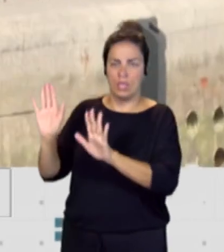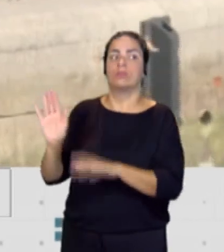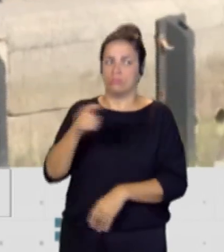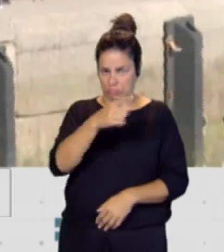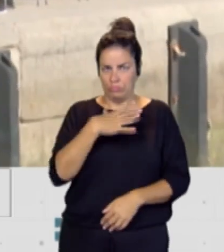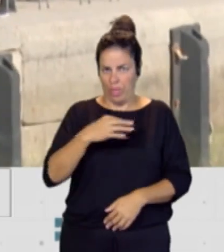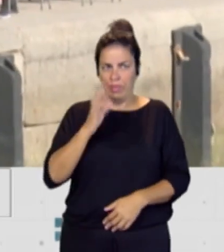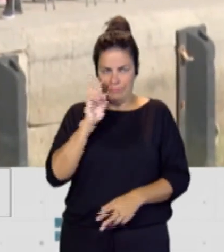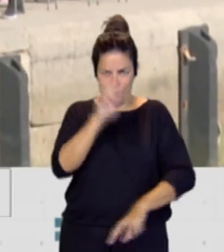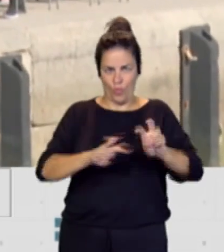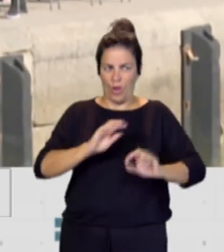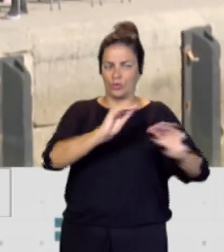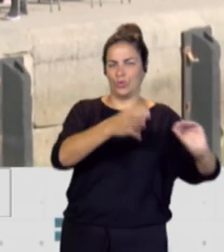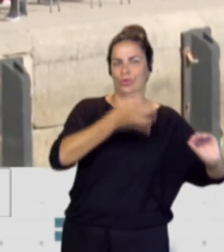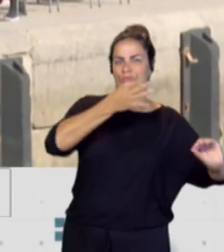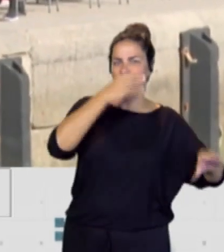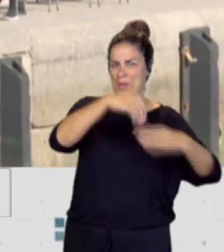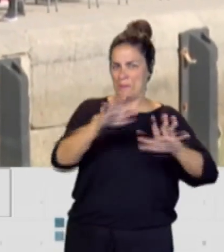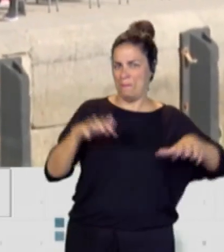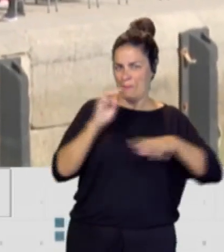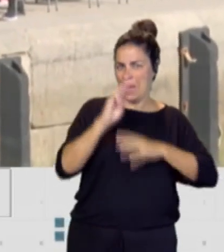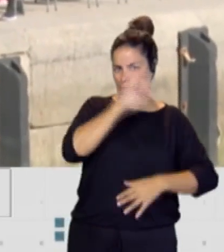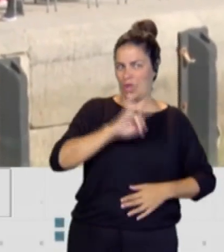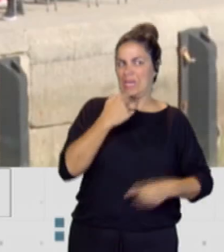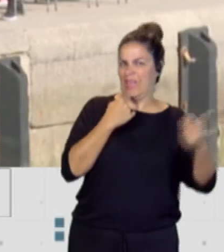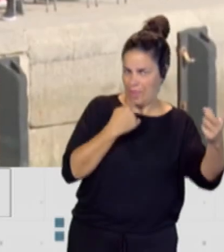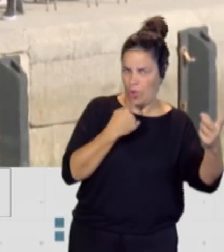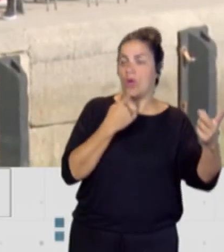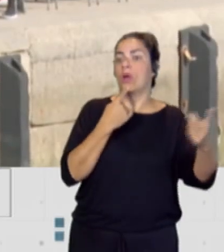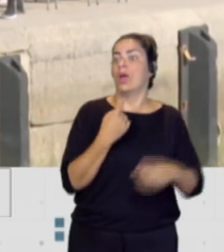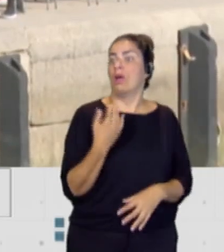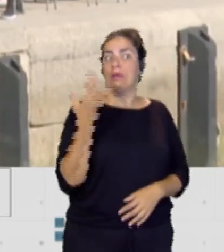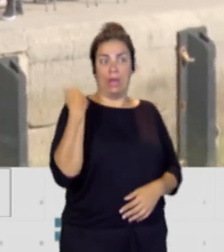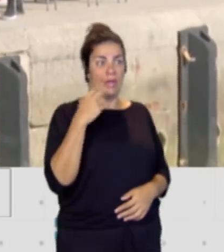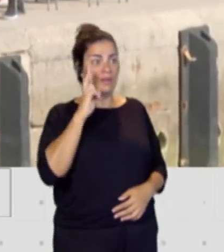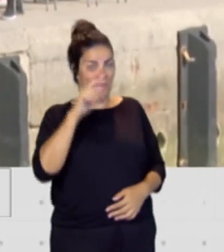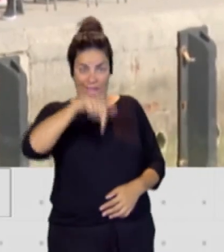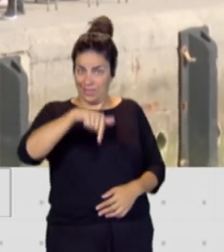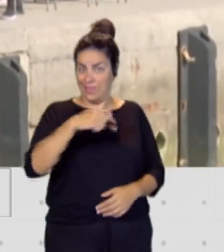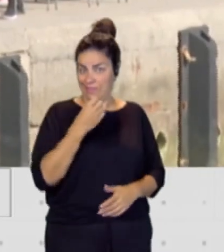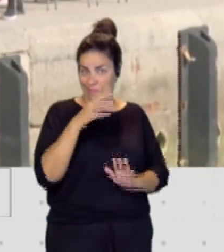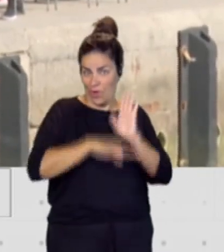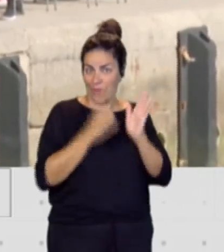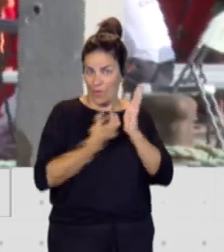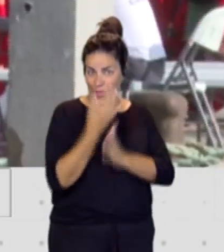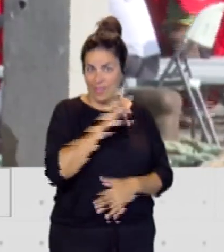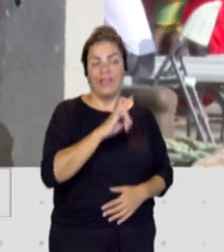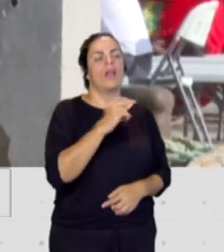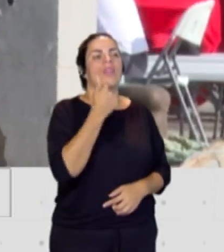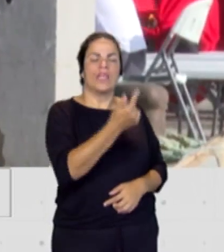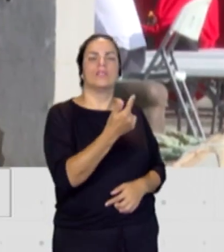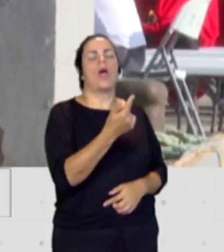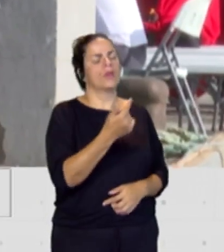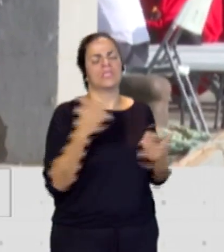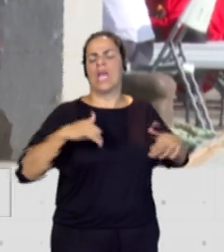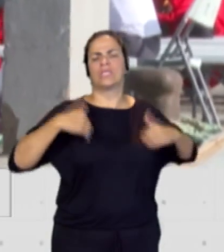las declaraciones en el Parlamento de Canarias que ni se nos ocurriera y ayer venía aquí a esta casa a decir que lo lleváramos